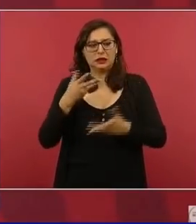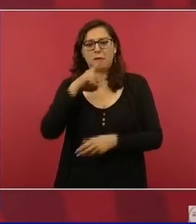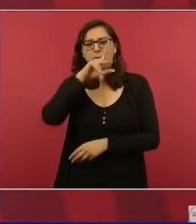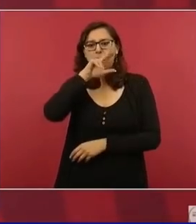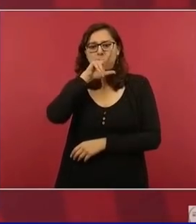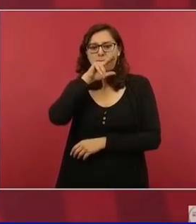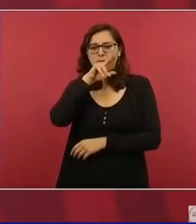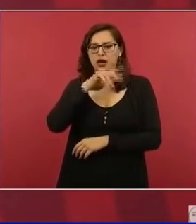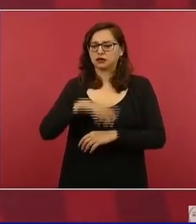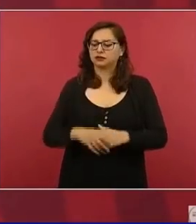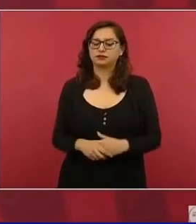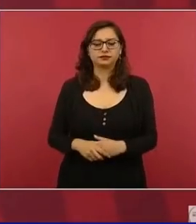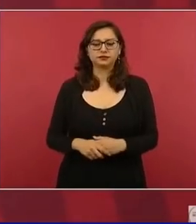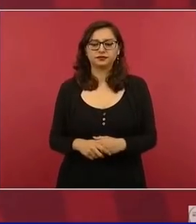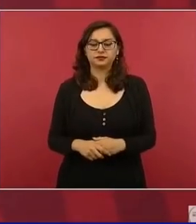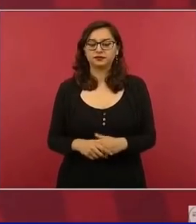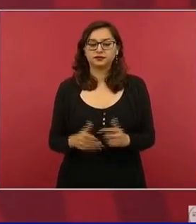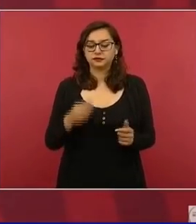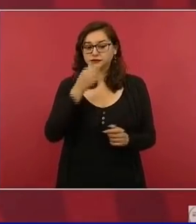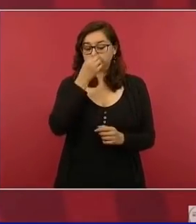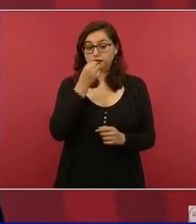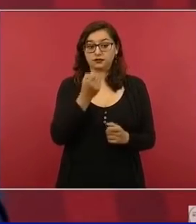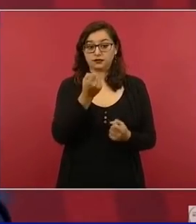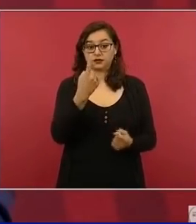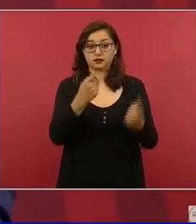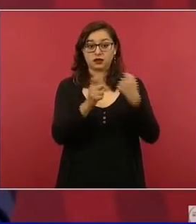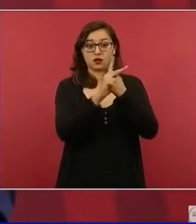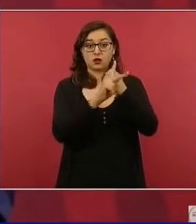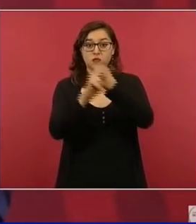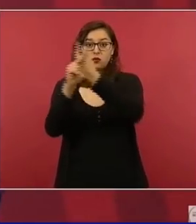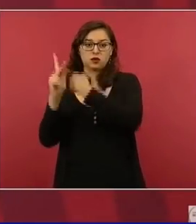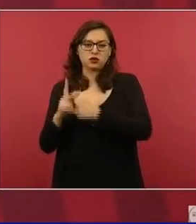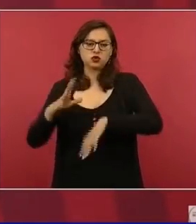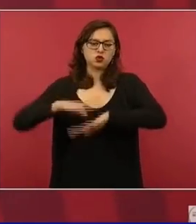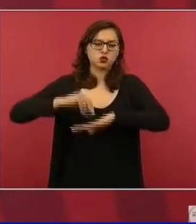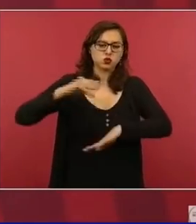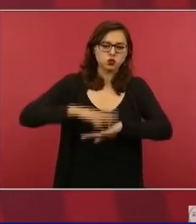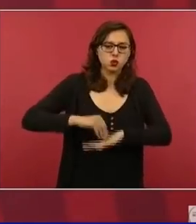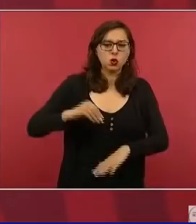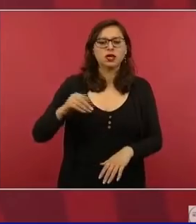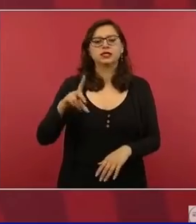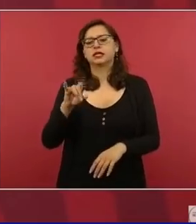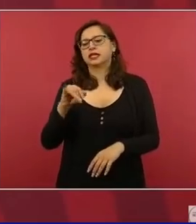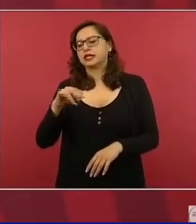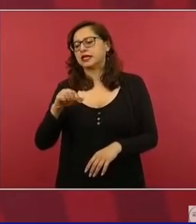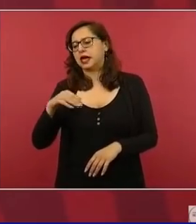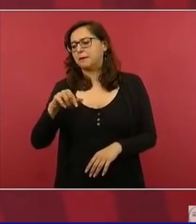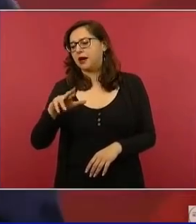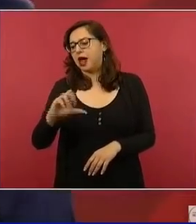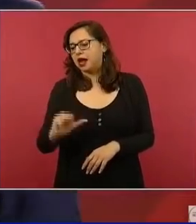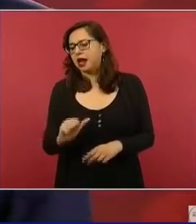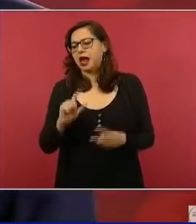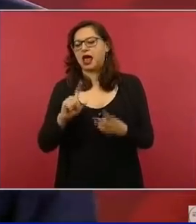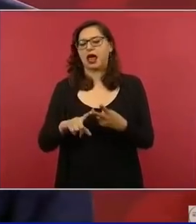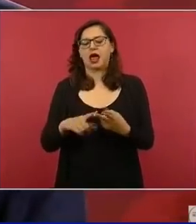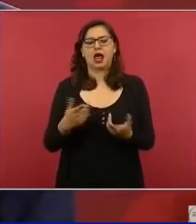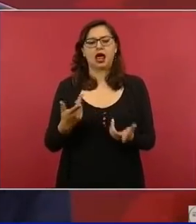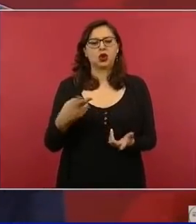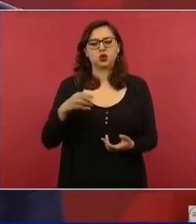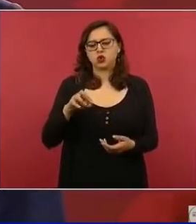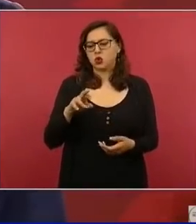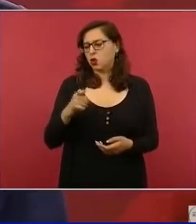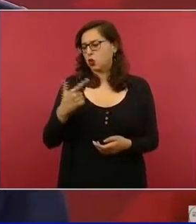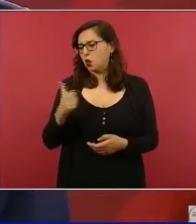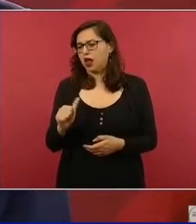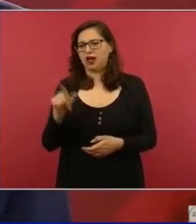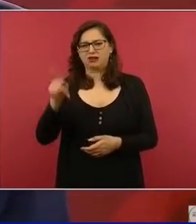Porque hay países, como decía Dinamarca, Noruega, los países nórdicos y